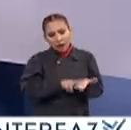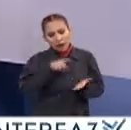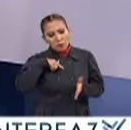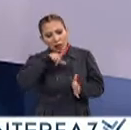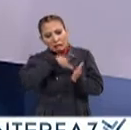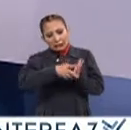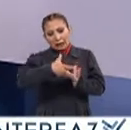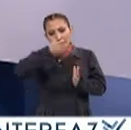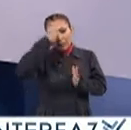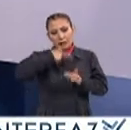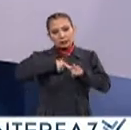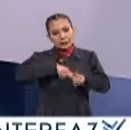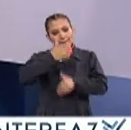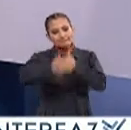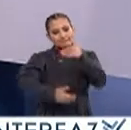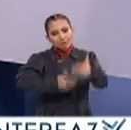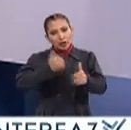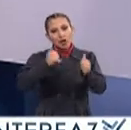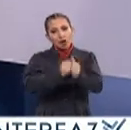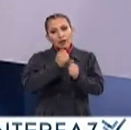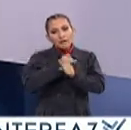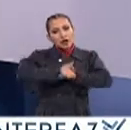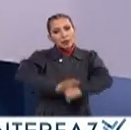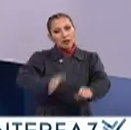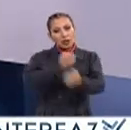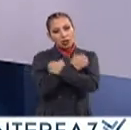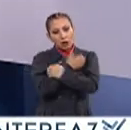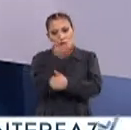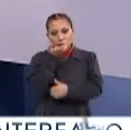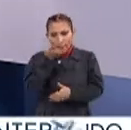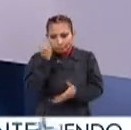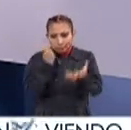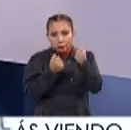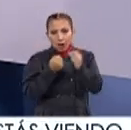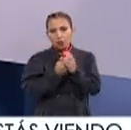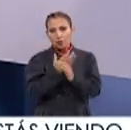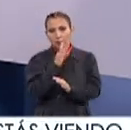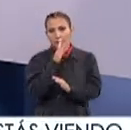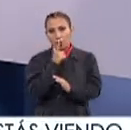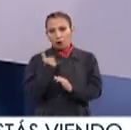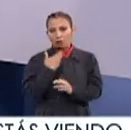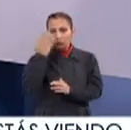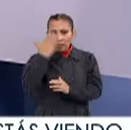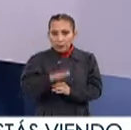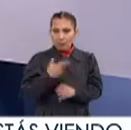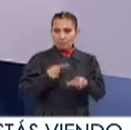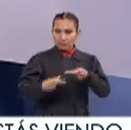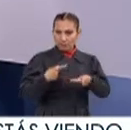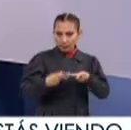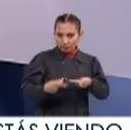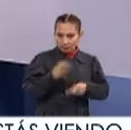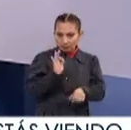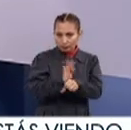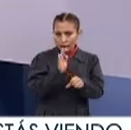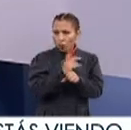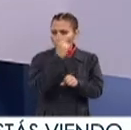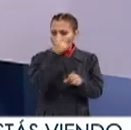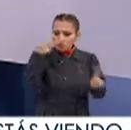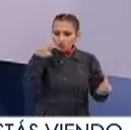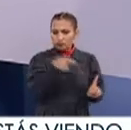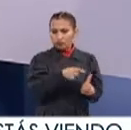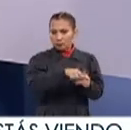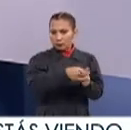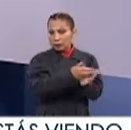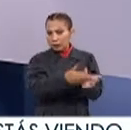lecciones aprendidas Y seguir avanzando a través de la información y la educación Hacia una mejor cultura de protección civil Un punto de partida